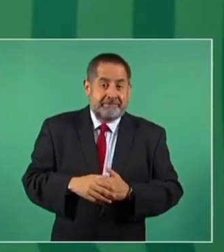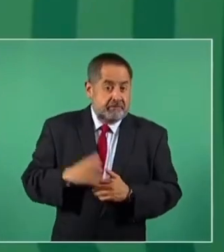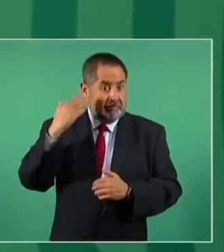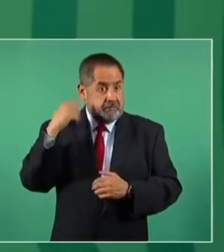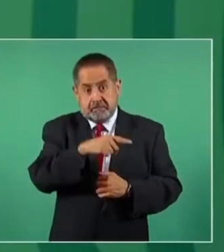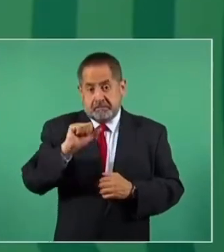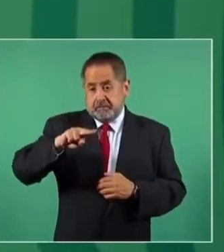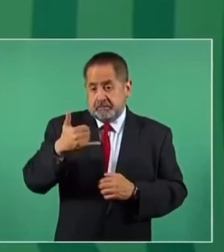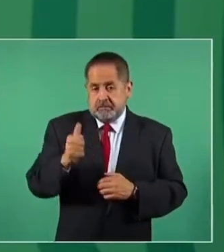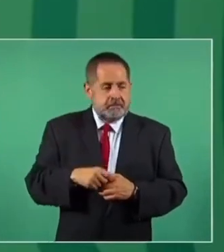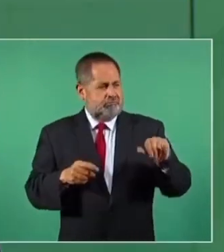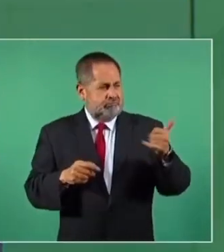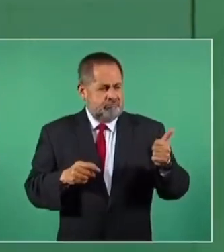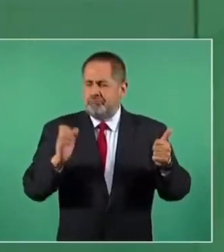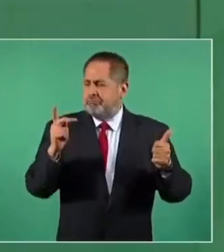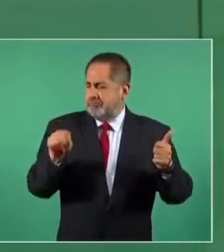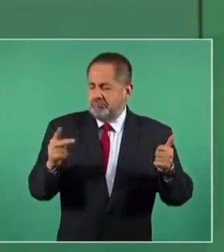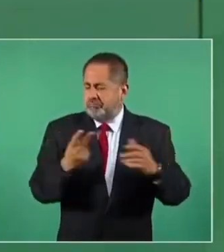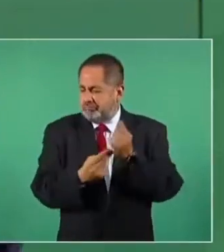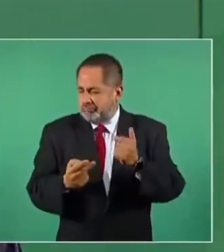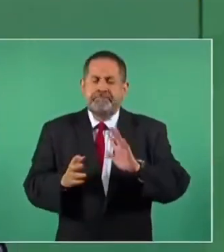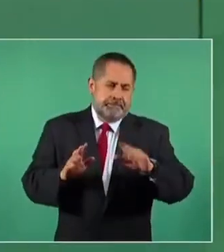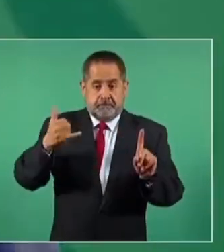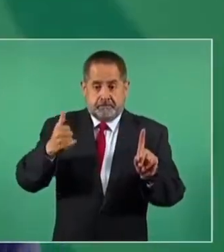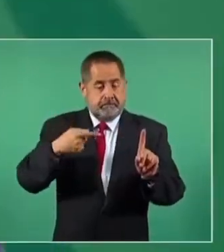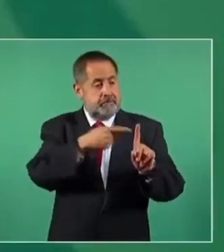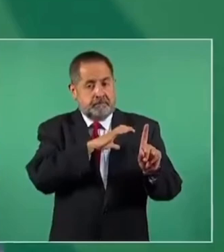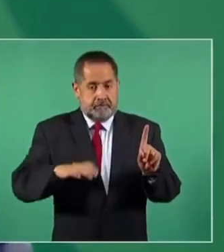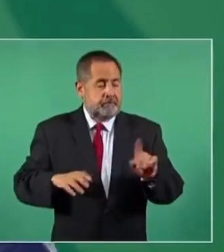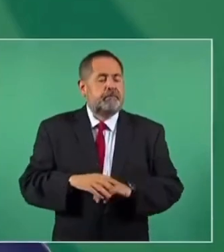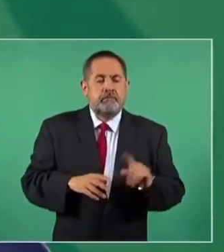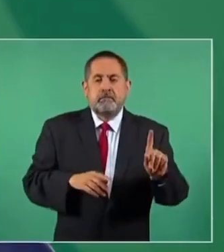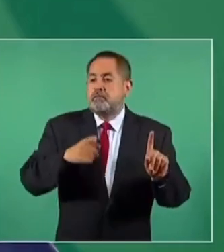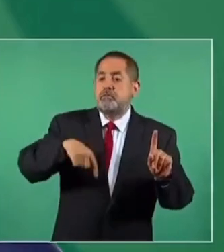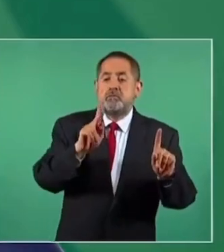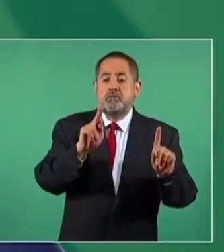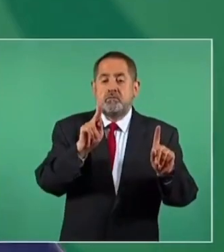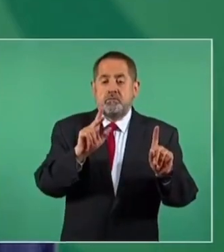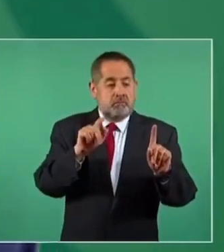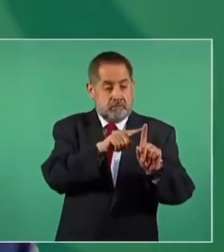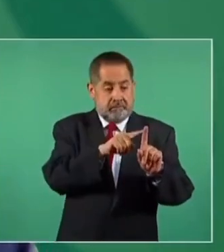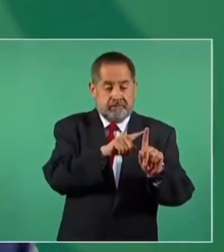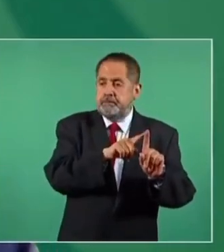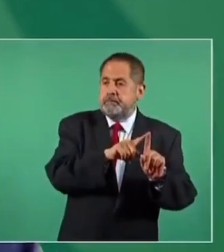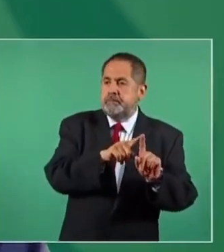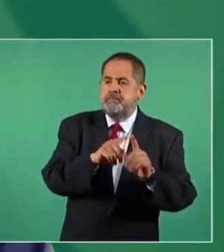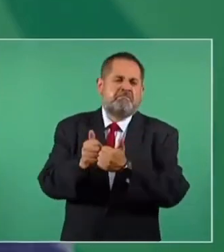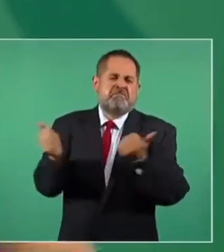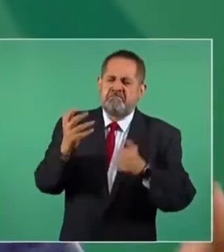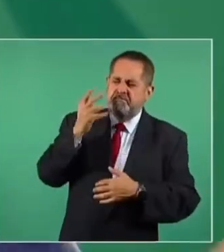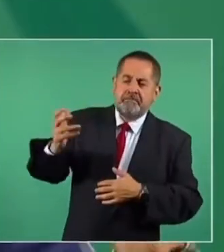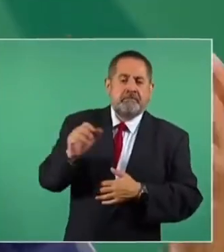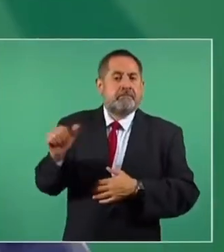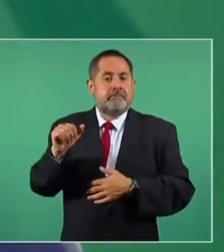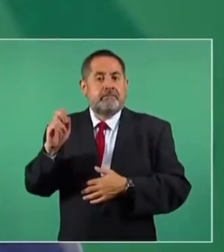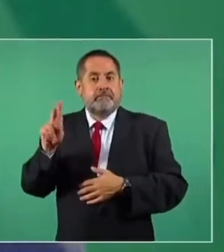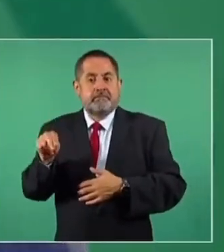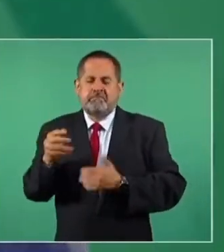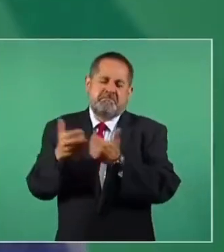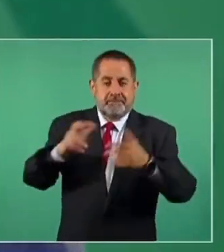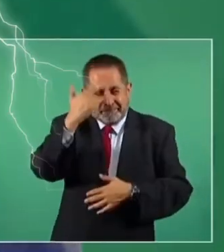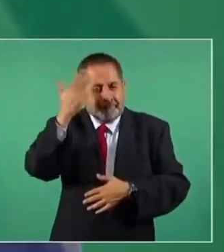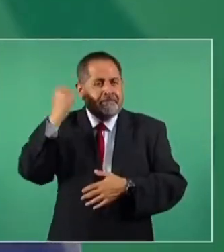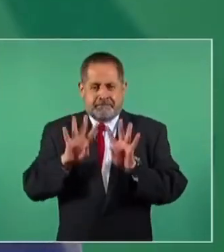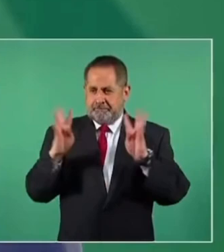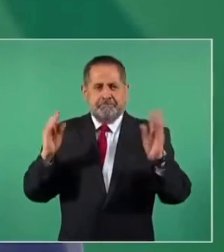se ayudaban mutuamente. Luego de que ya es candidato, le voltea al presidente Peña. Y no sé si se acuerdan que en el